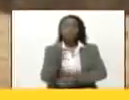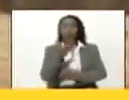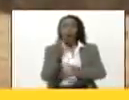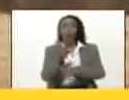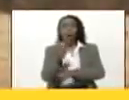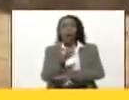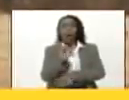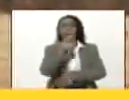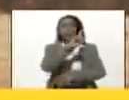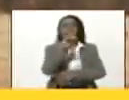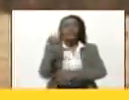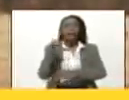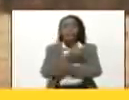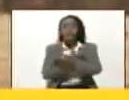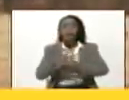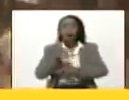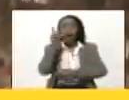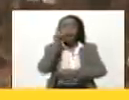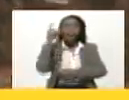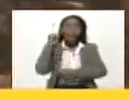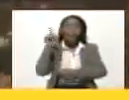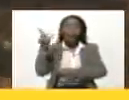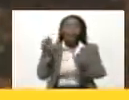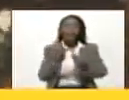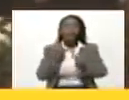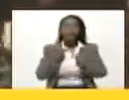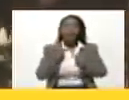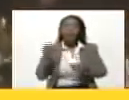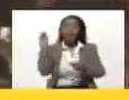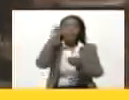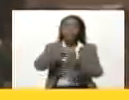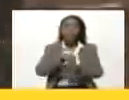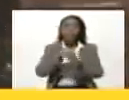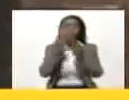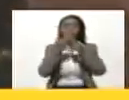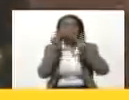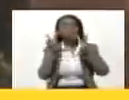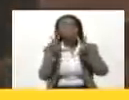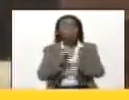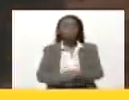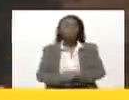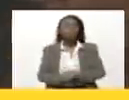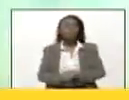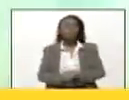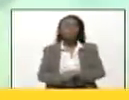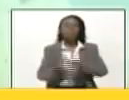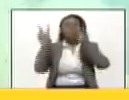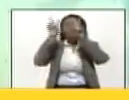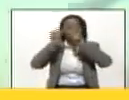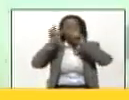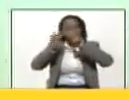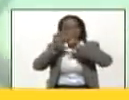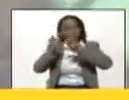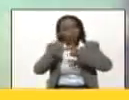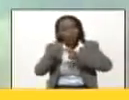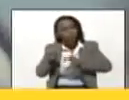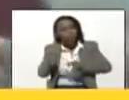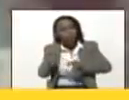millones de hombres y mujeres que vivíamos en paz. Las investigaciones